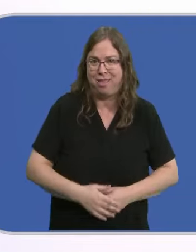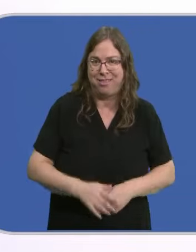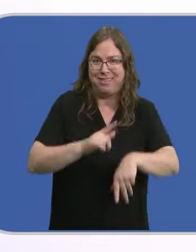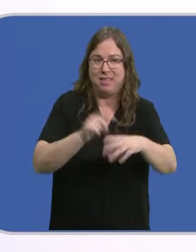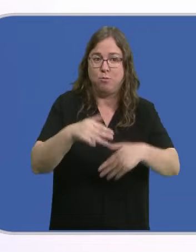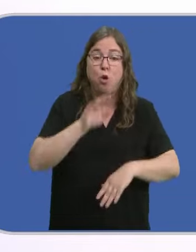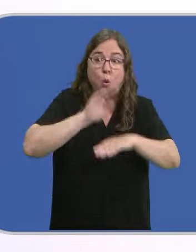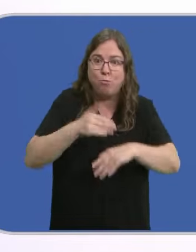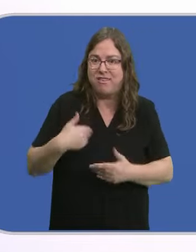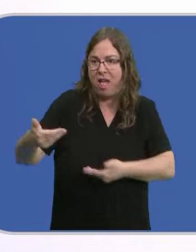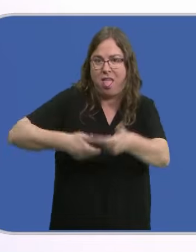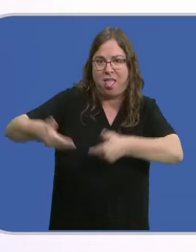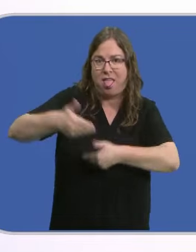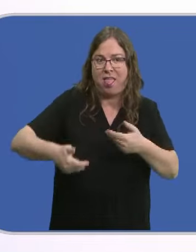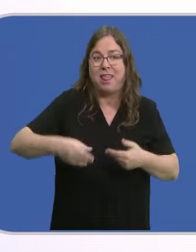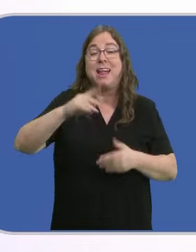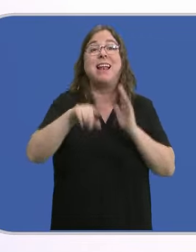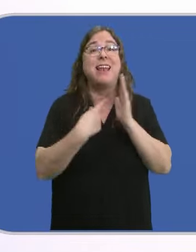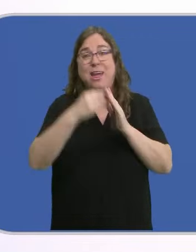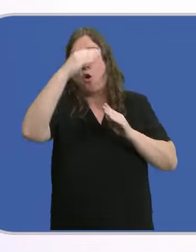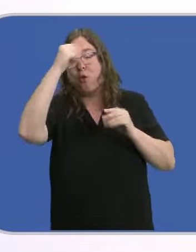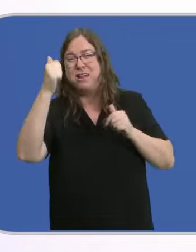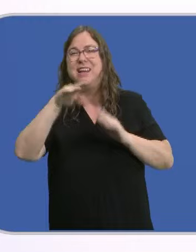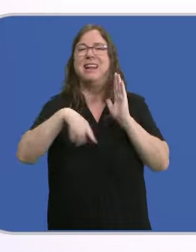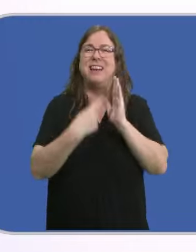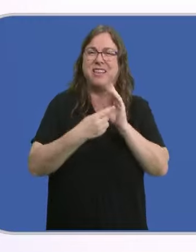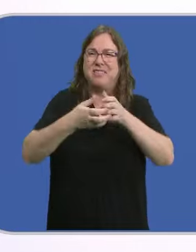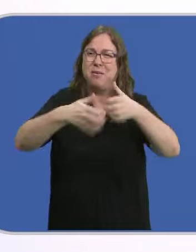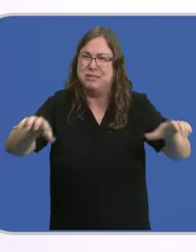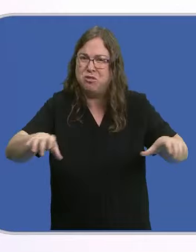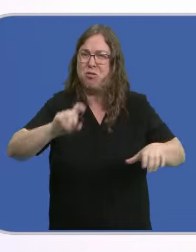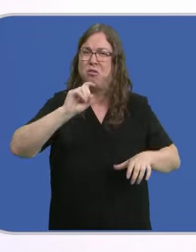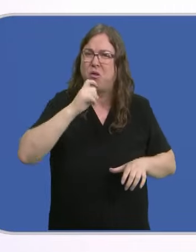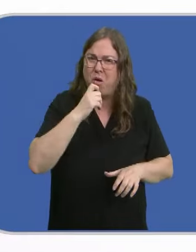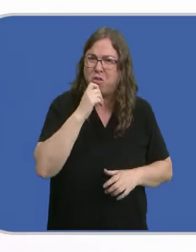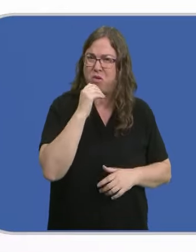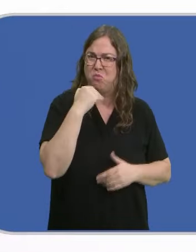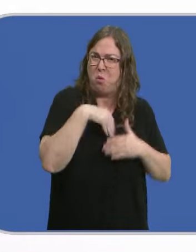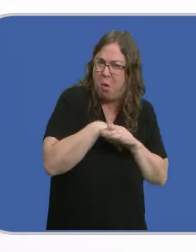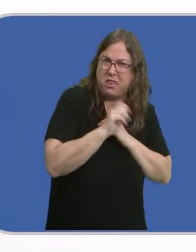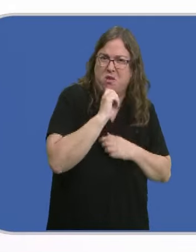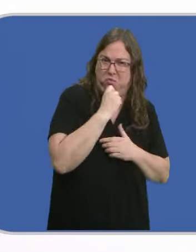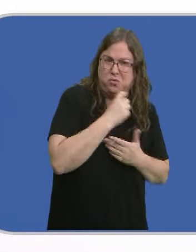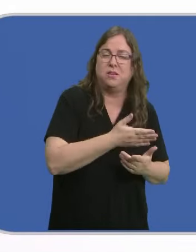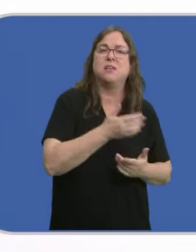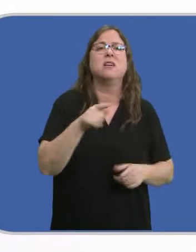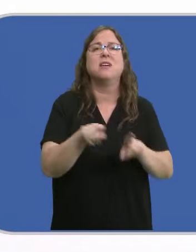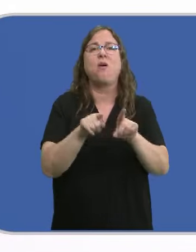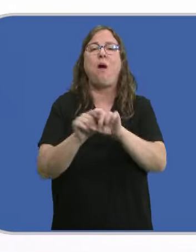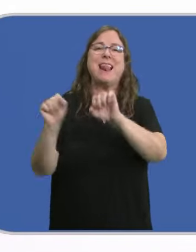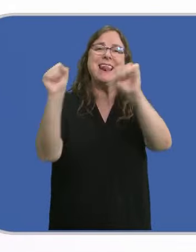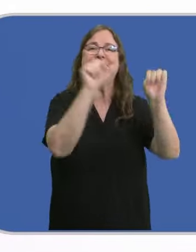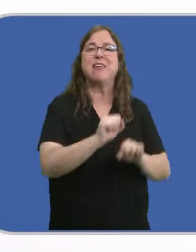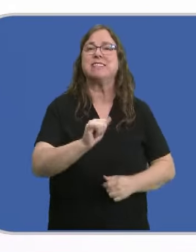tiene tiempo y empiece a cumplir las demandas. Olviden las leyes de división, de odio y de rencor. Incide mucho en esa